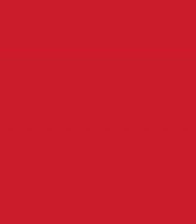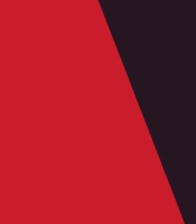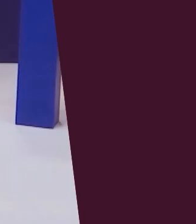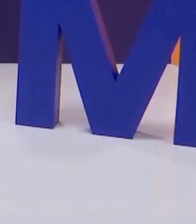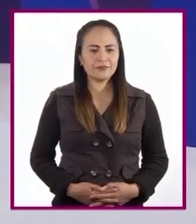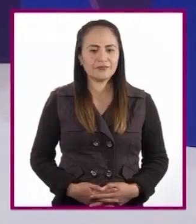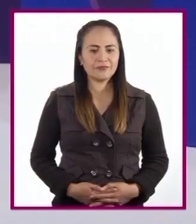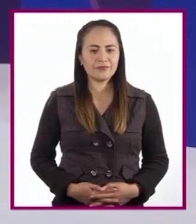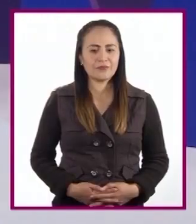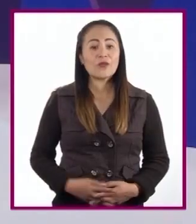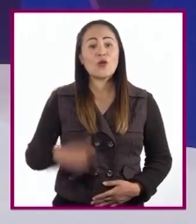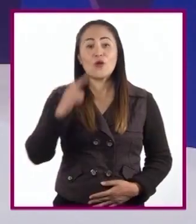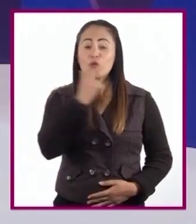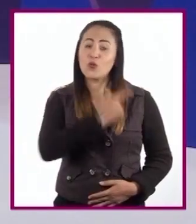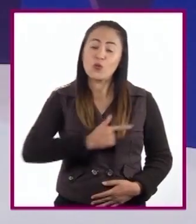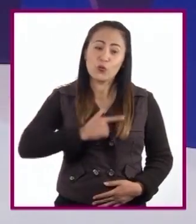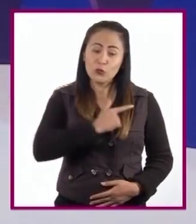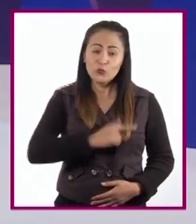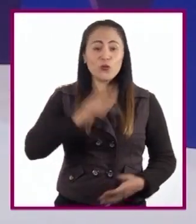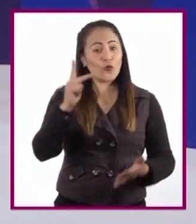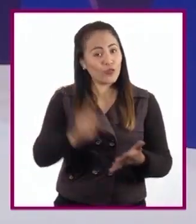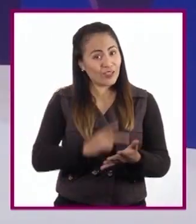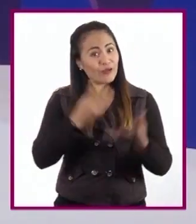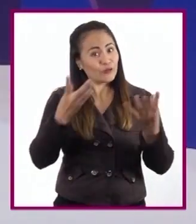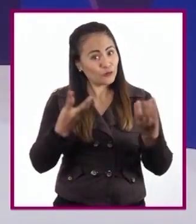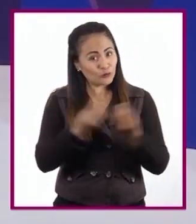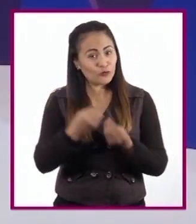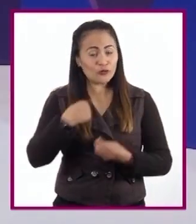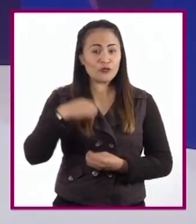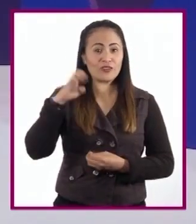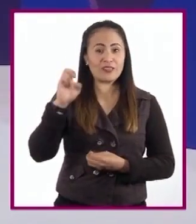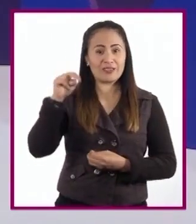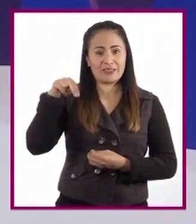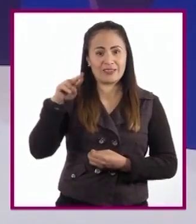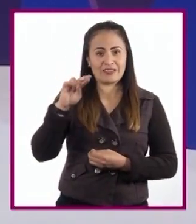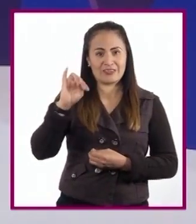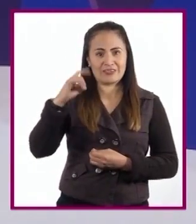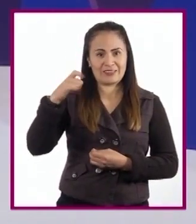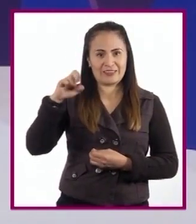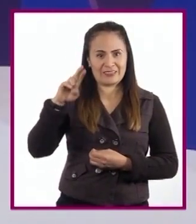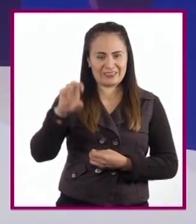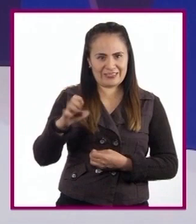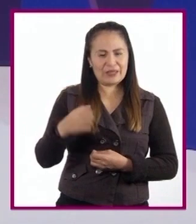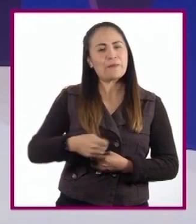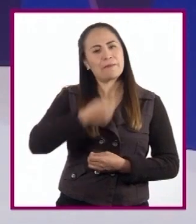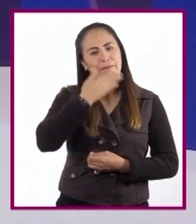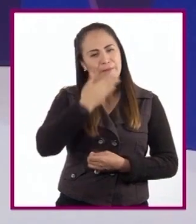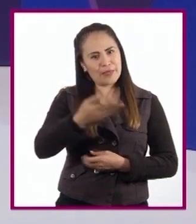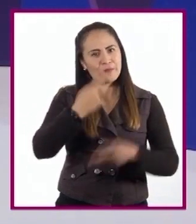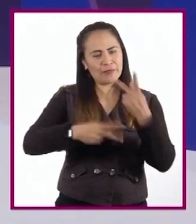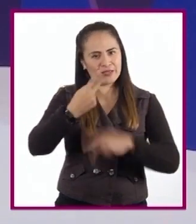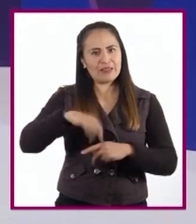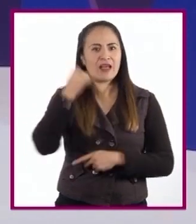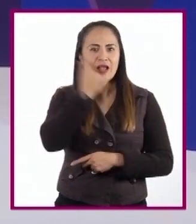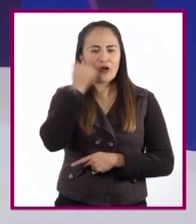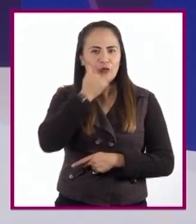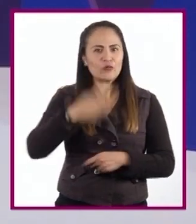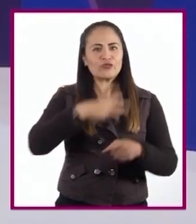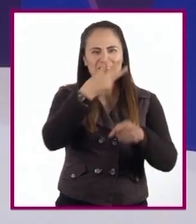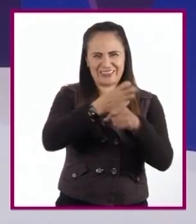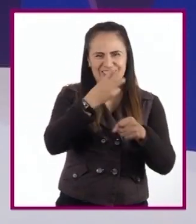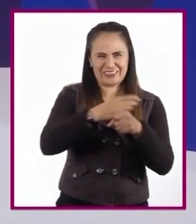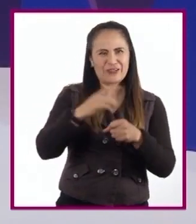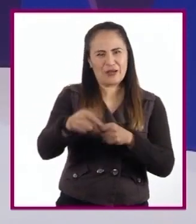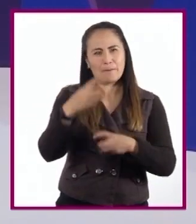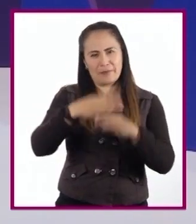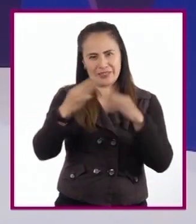¡Qué gusto encontrarnos! Mi nombre es Enrique Rodal y les doy la bienvenida a las alumnas y alumnos de tercer grado de lengua